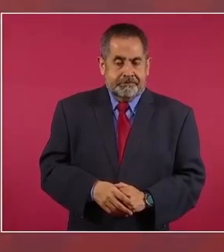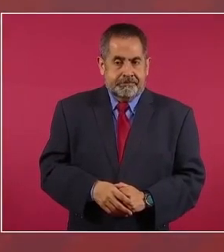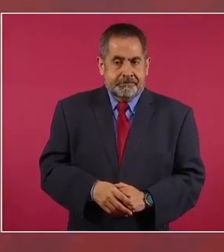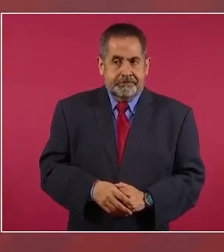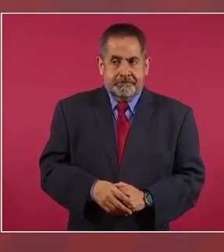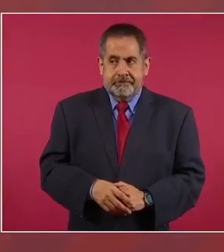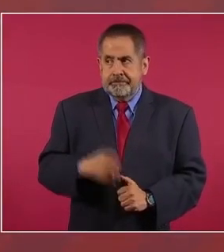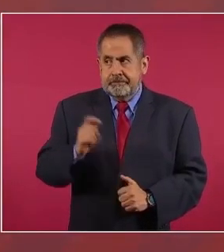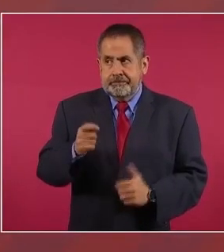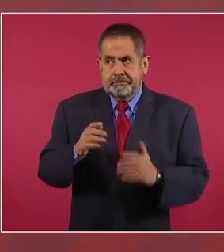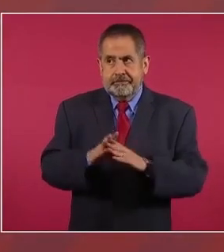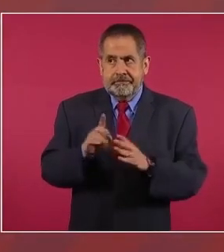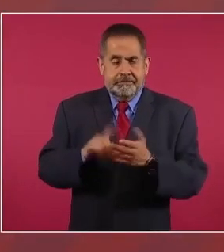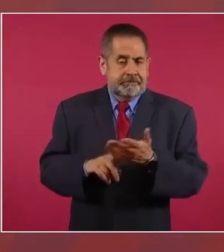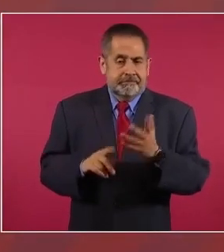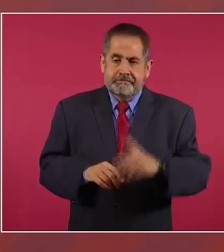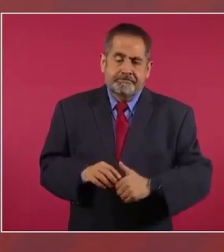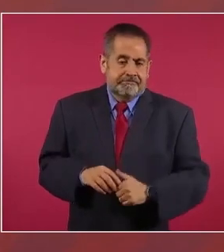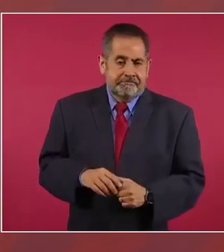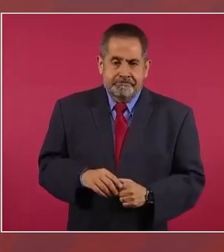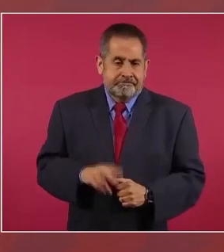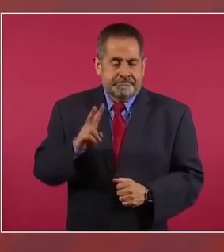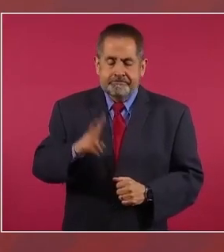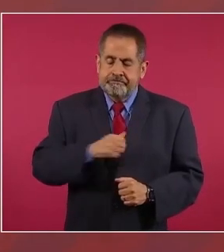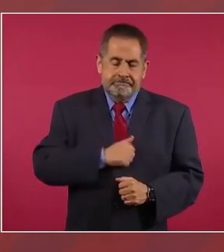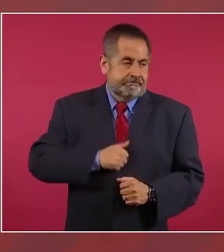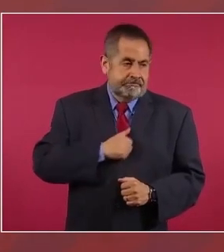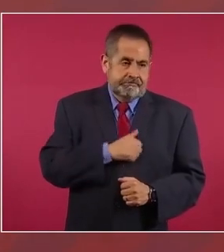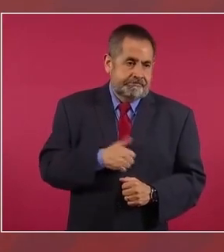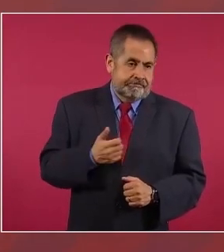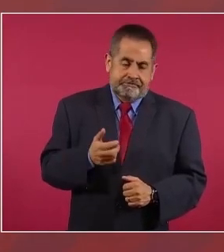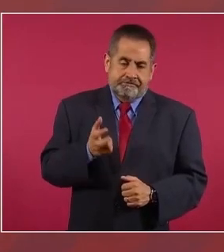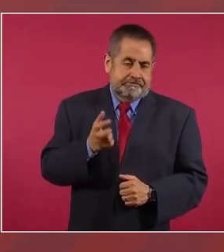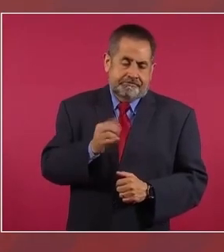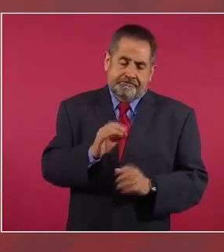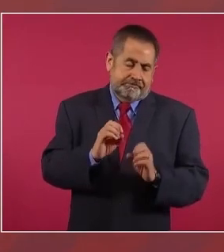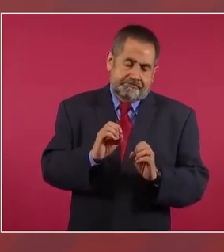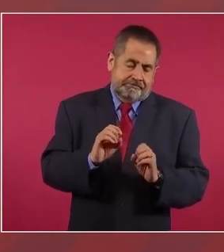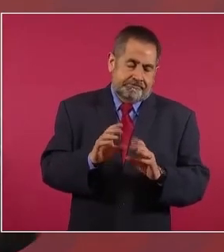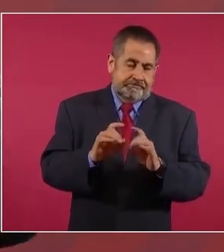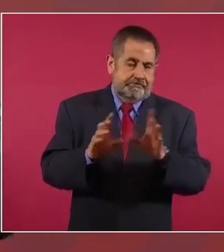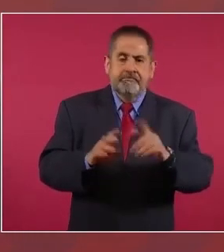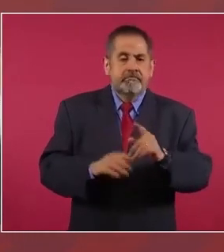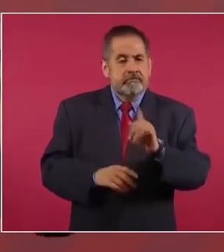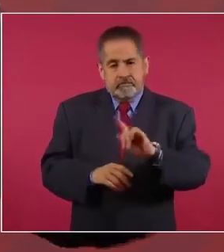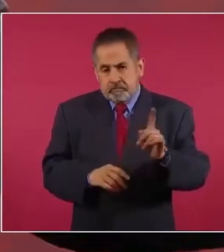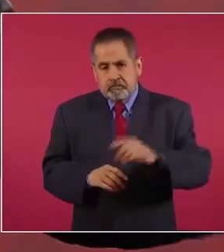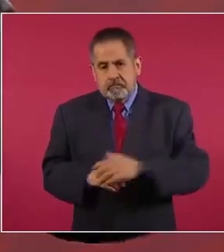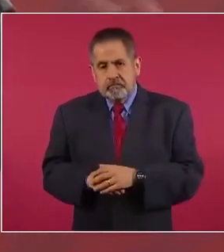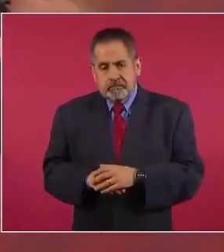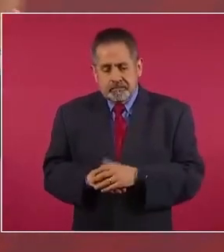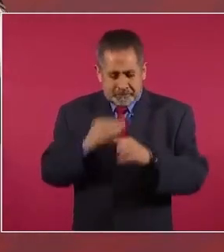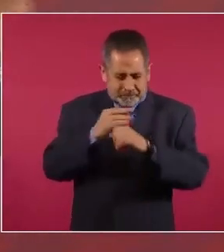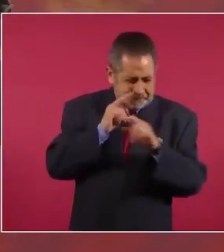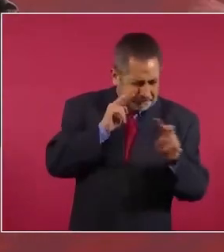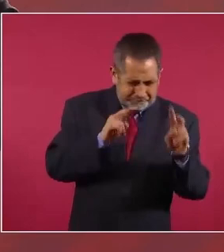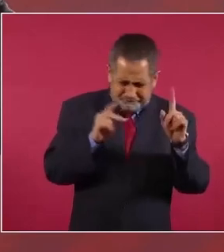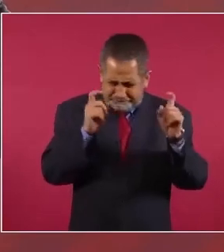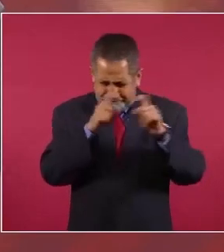así desgraciadamente eran las las cosas entonces nosotros si está muy enredado